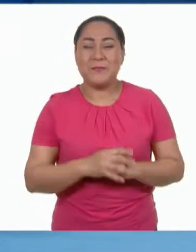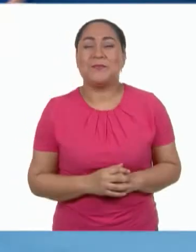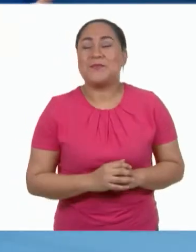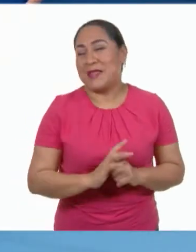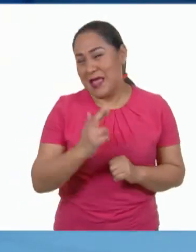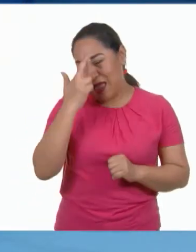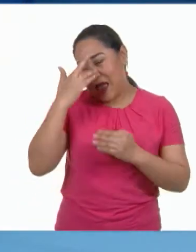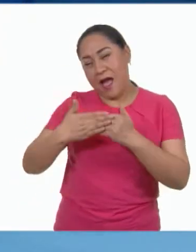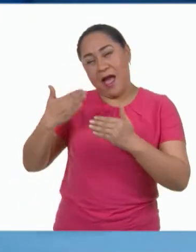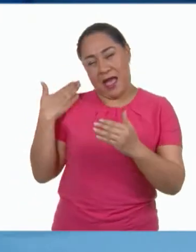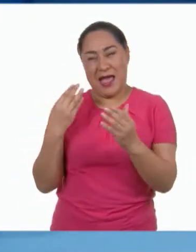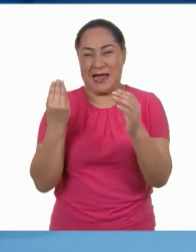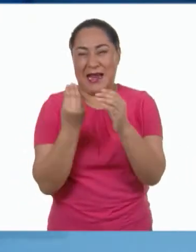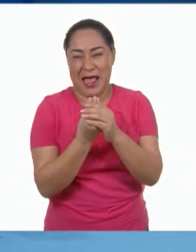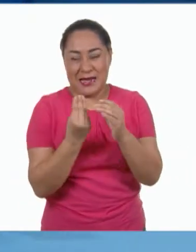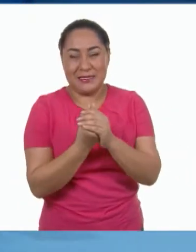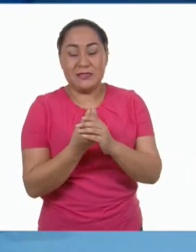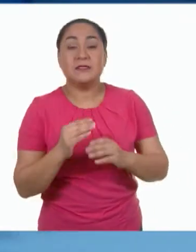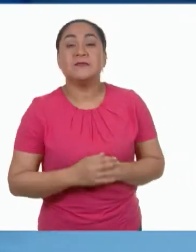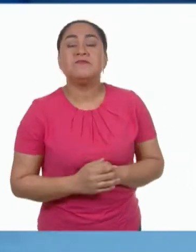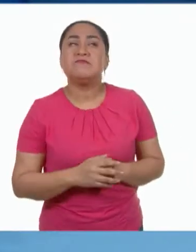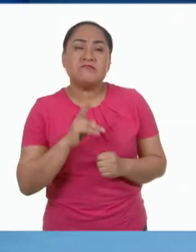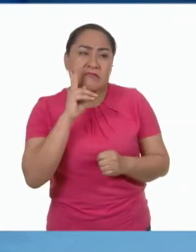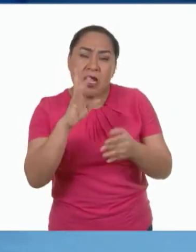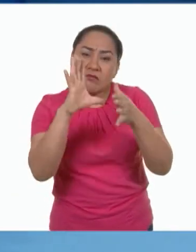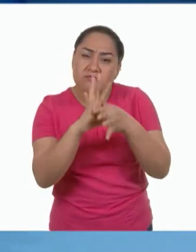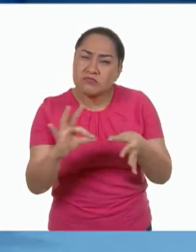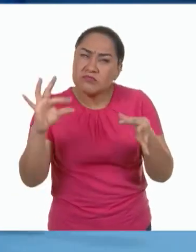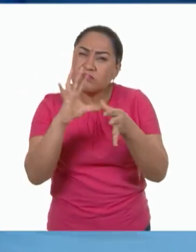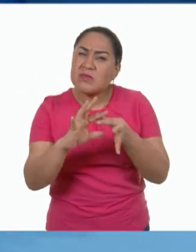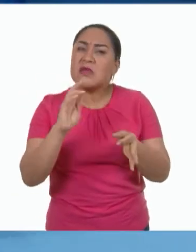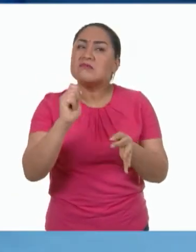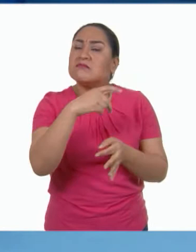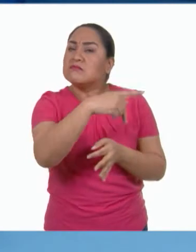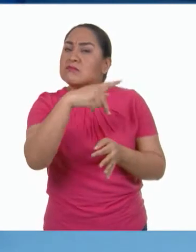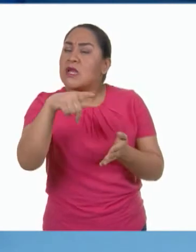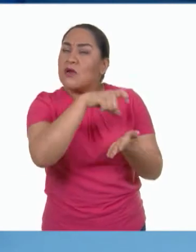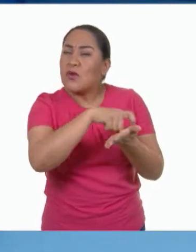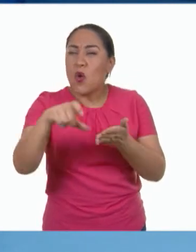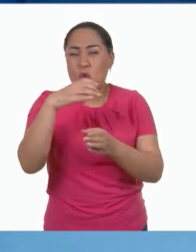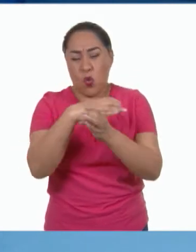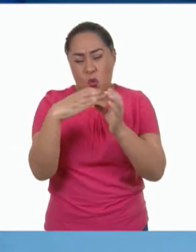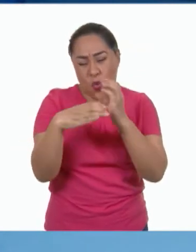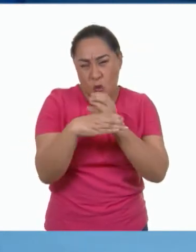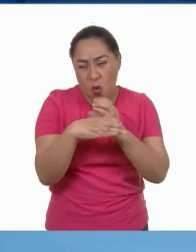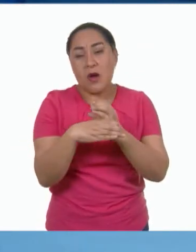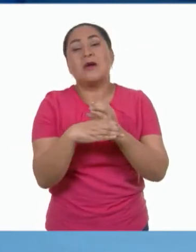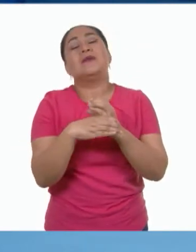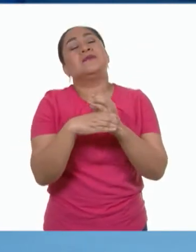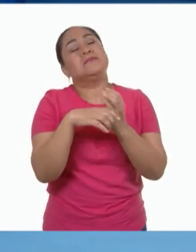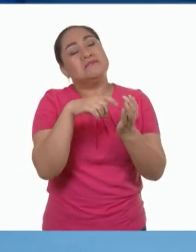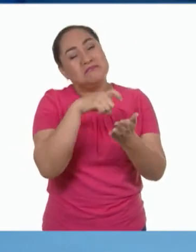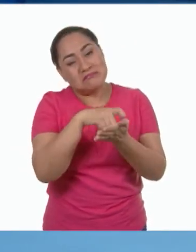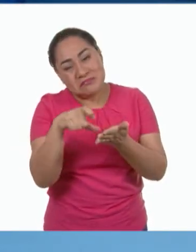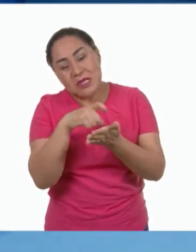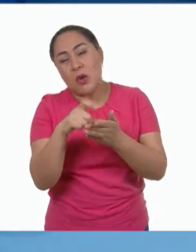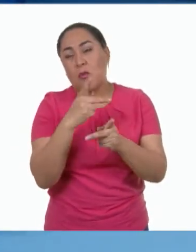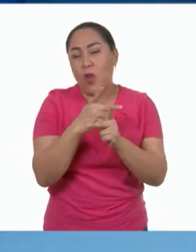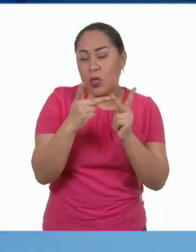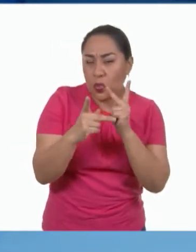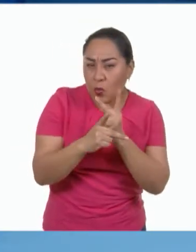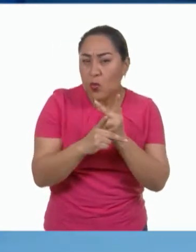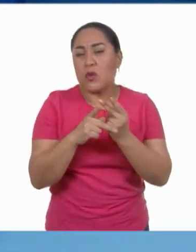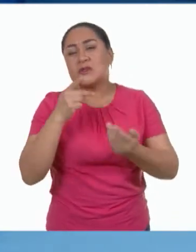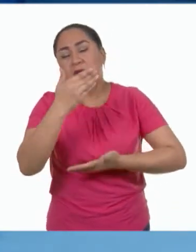compartía la clase pasada, todo lo que vimos acerca del consumo y la generación de productos, bienes y servicios me dejó